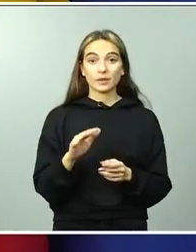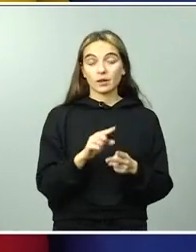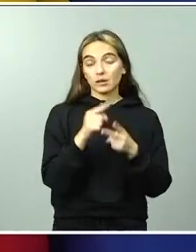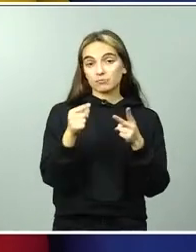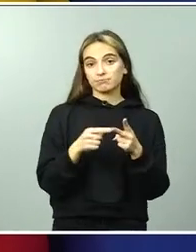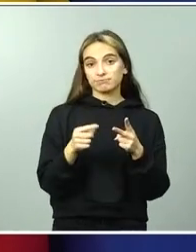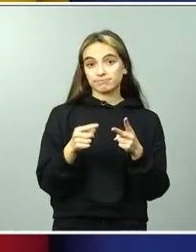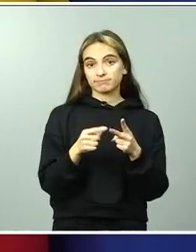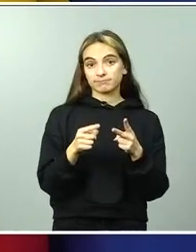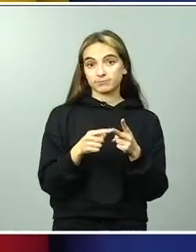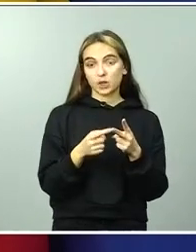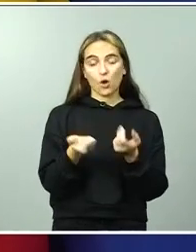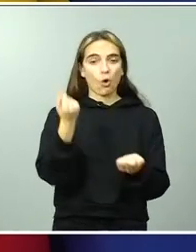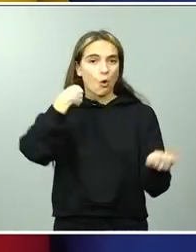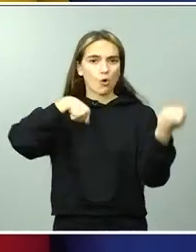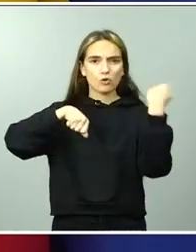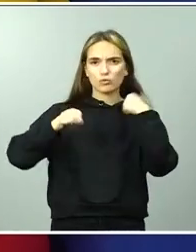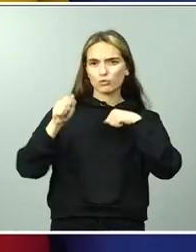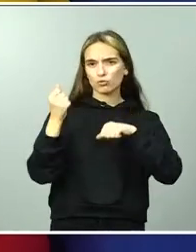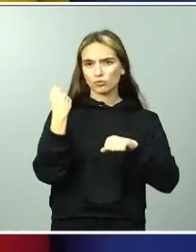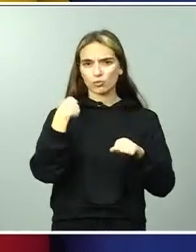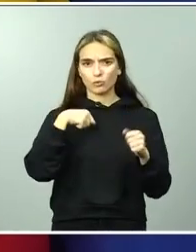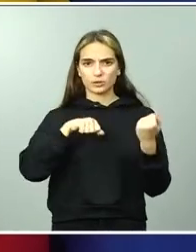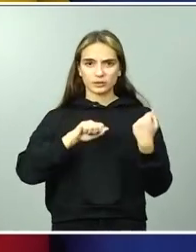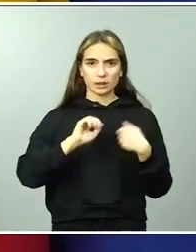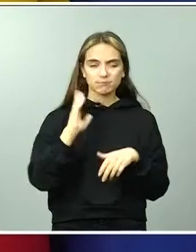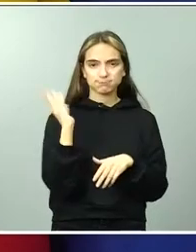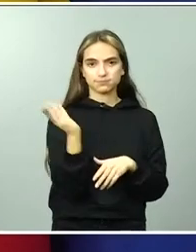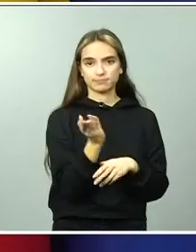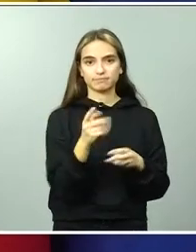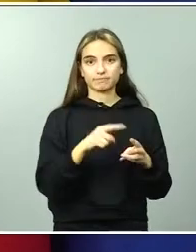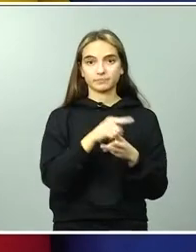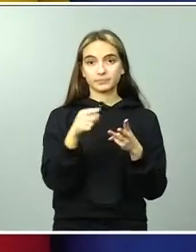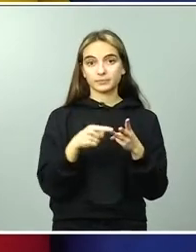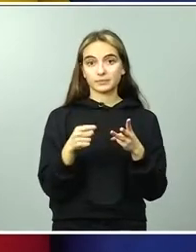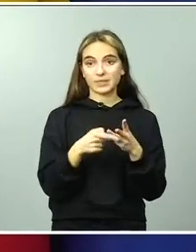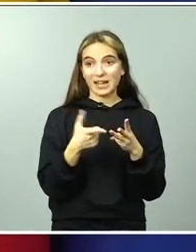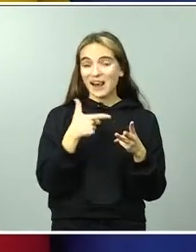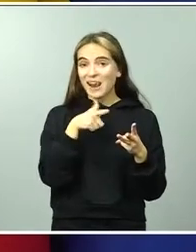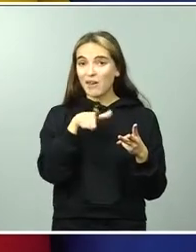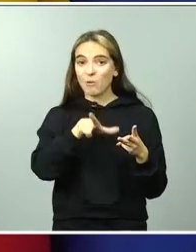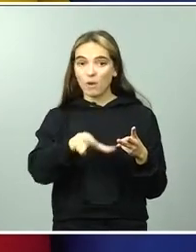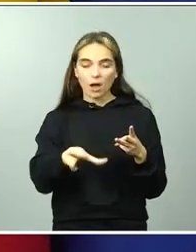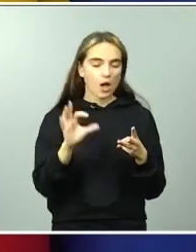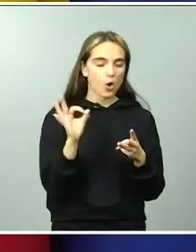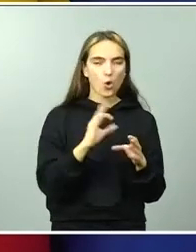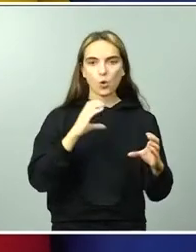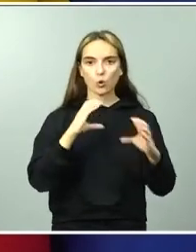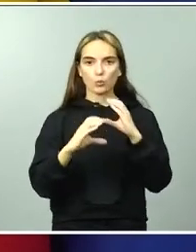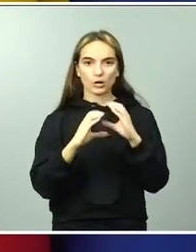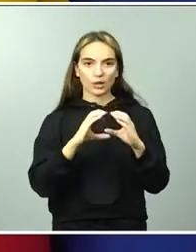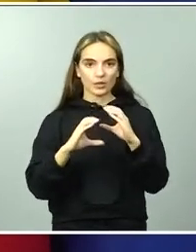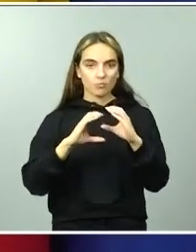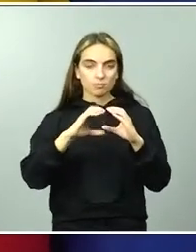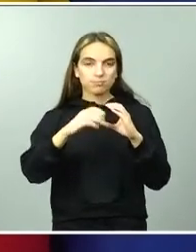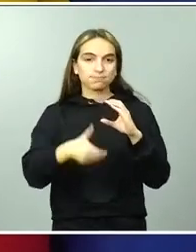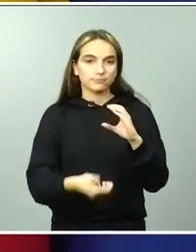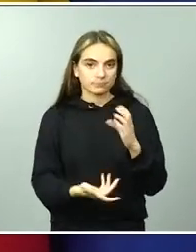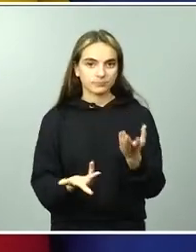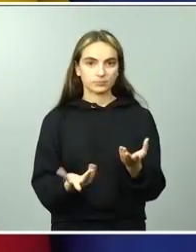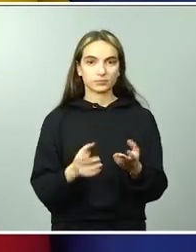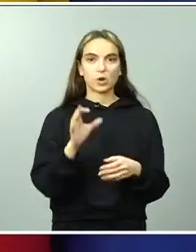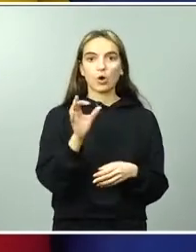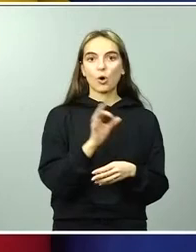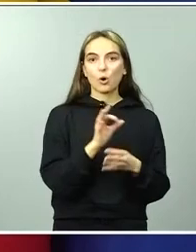conducta, que tienen trastorno grave del lenguaje o la comunicación o que tienen lo que se conoce como el espectro